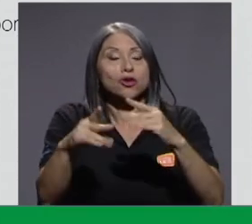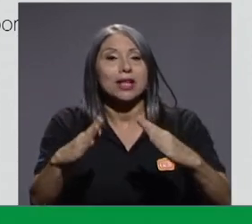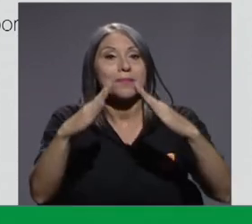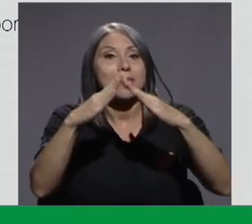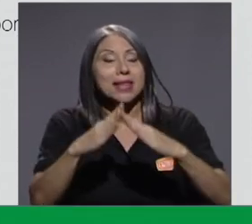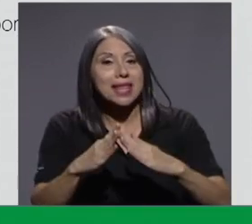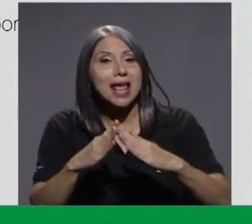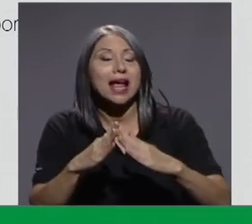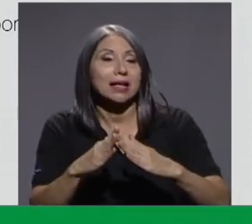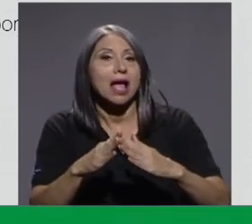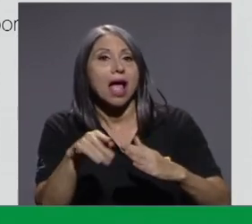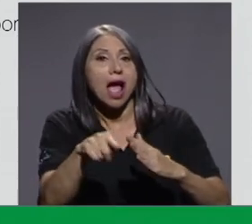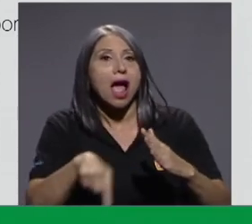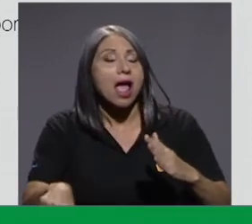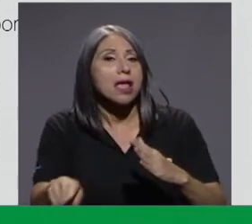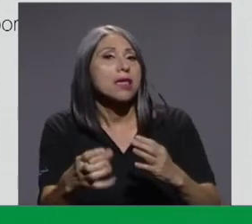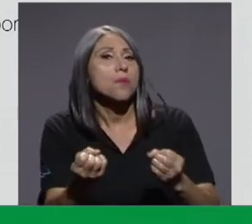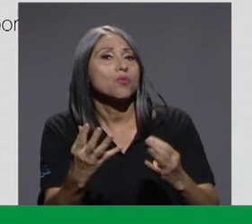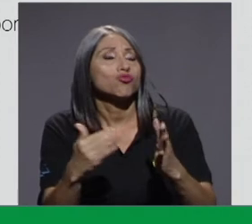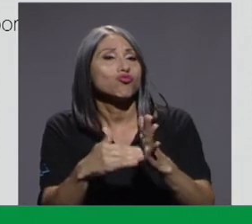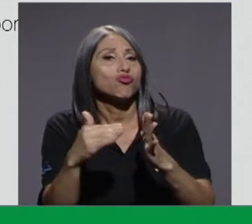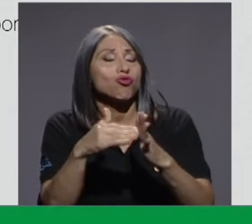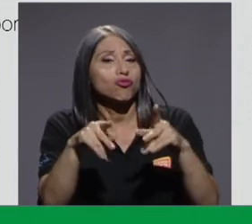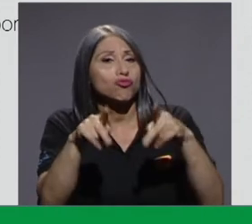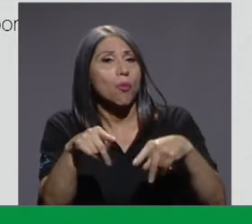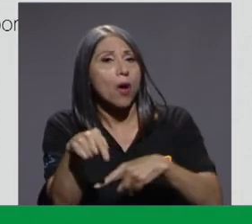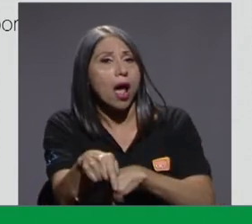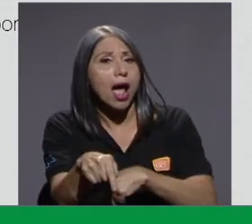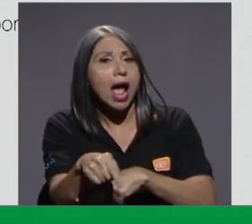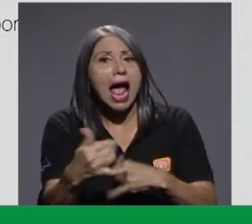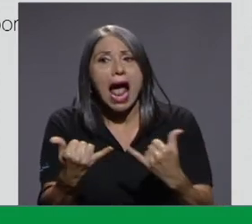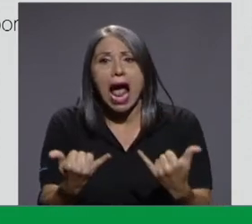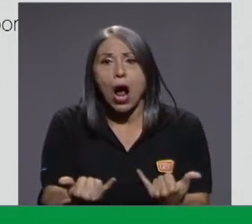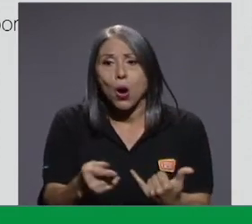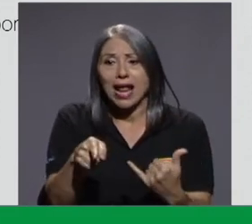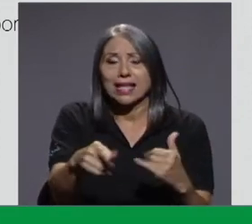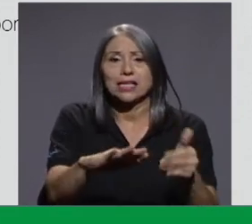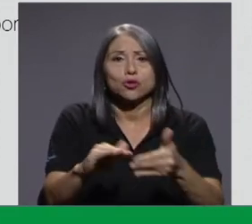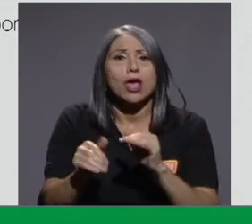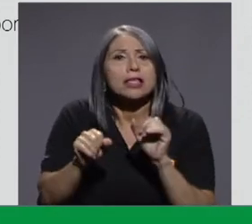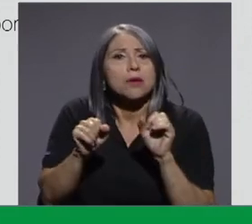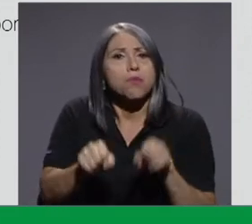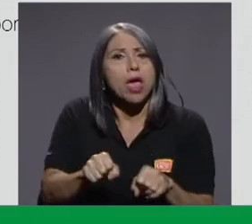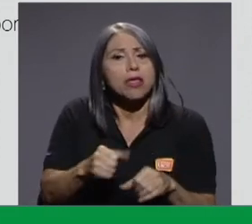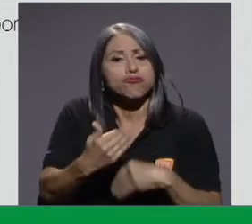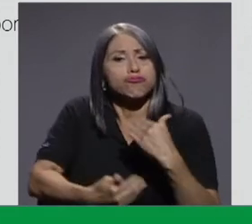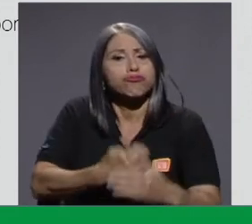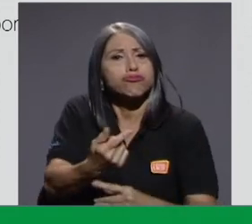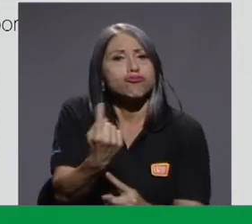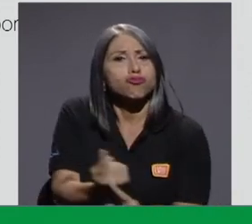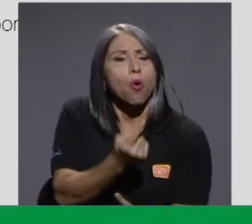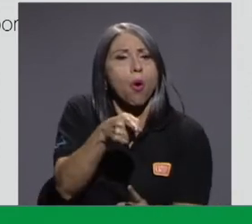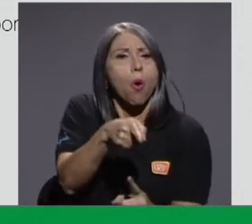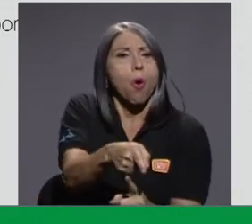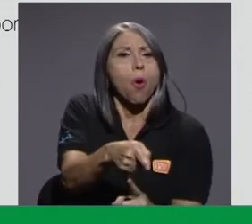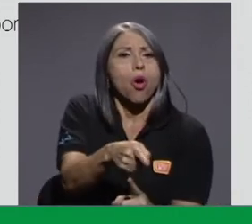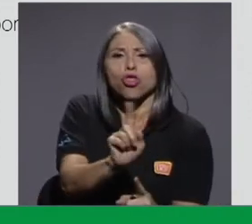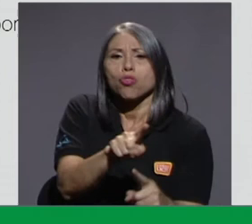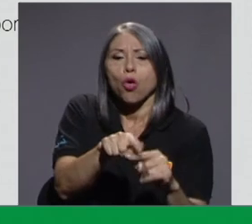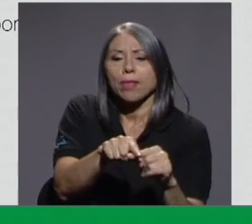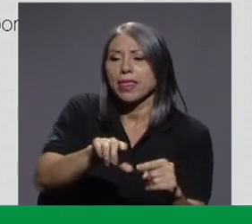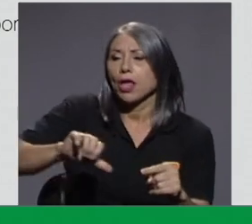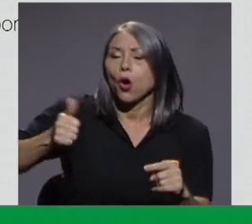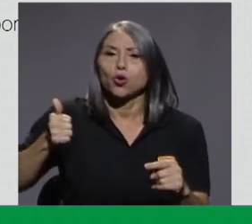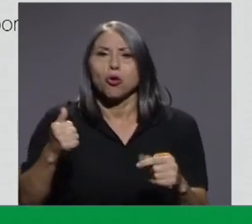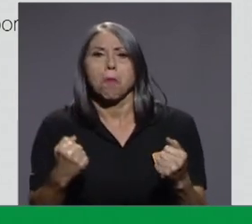hoy es prácticamente 100% sostenible. O sea, no depende de los recursos de nadie más, a partir de todo lo que tiene que ver con la